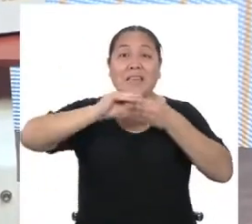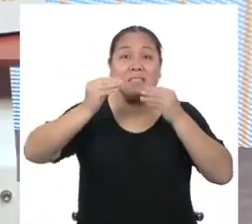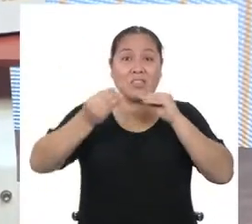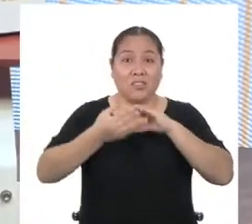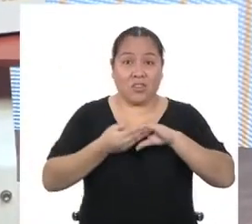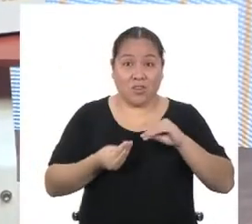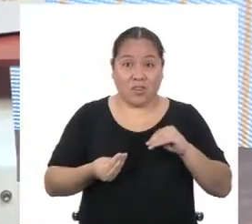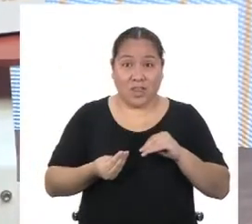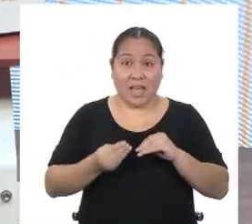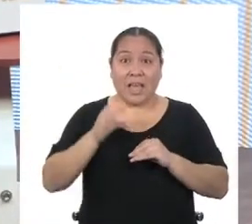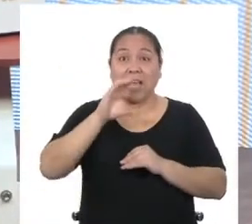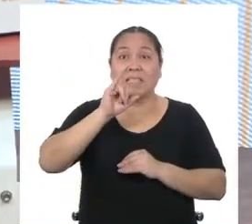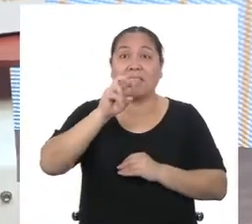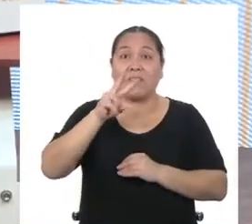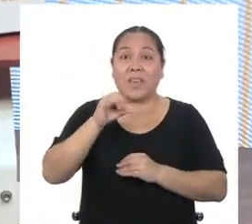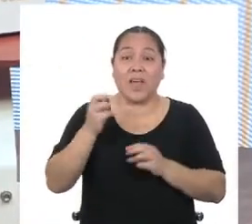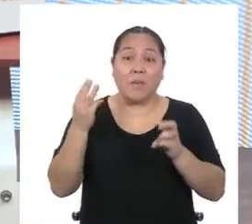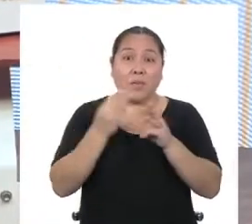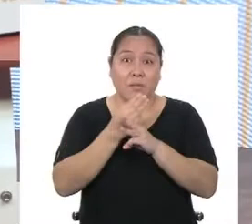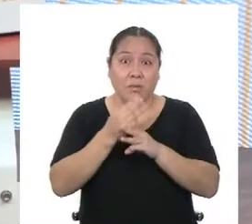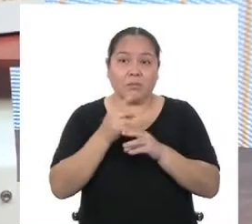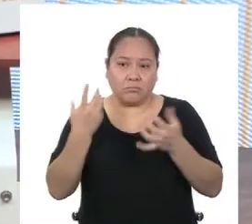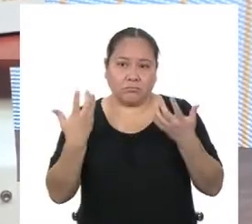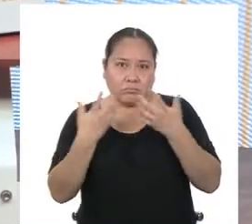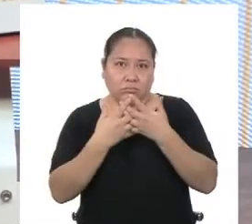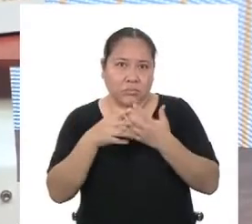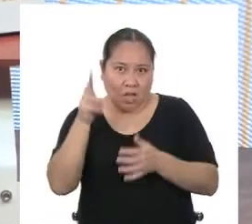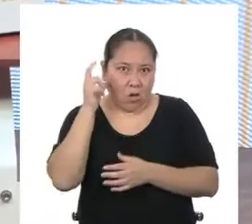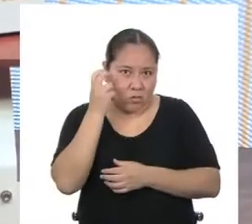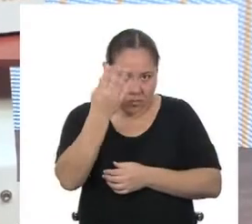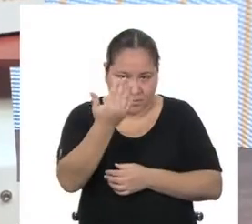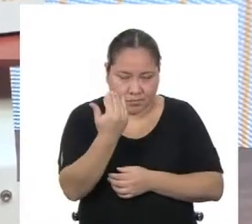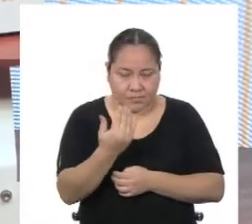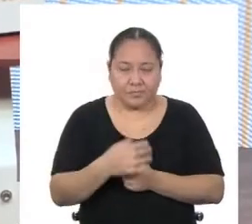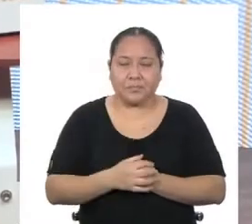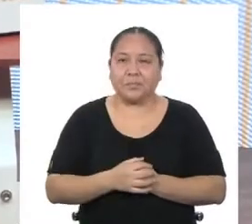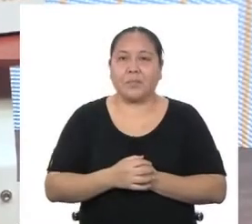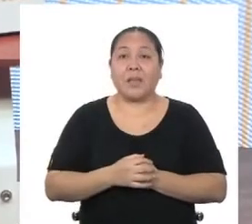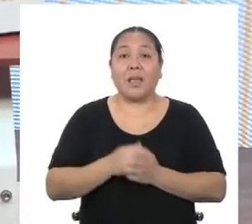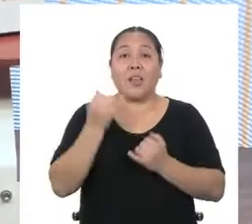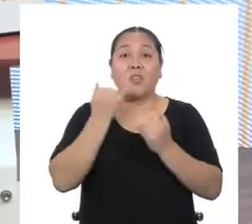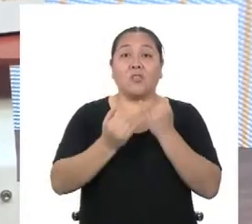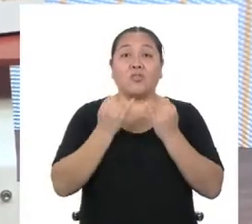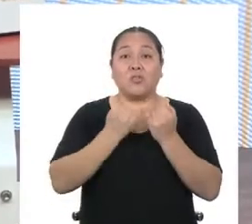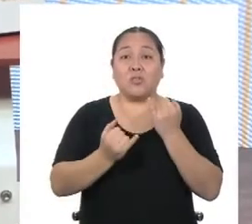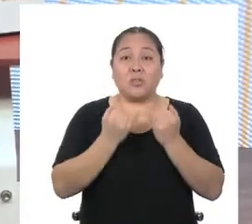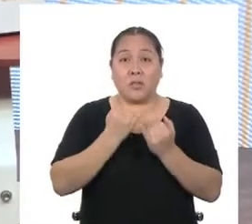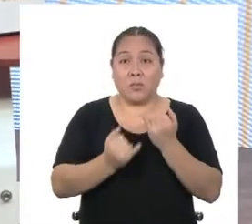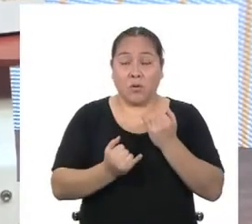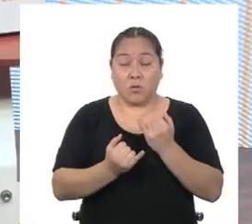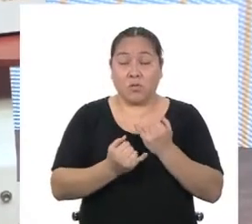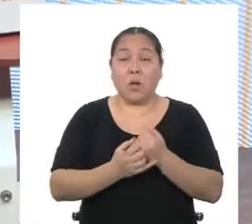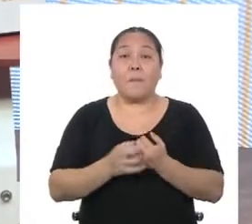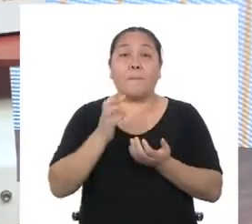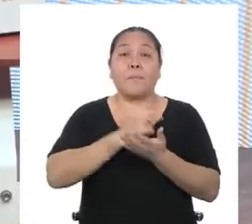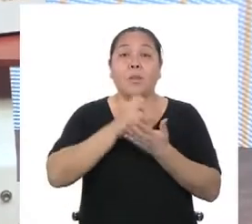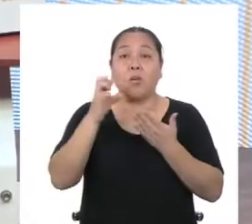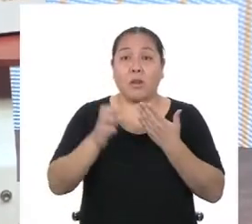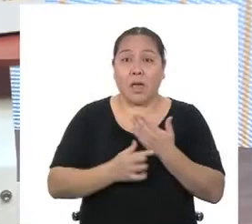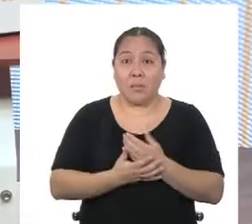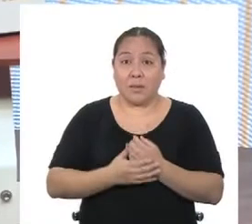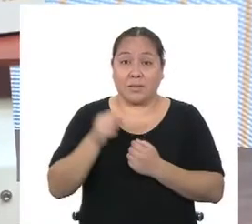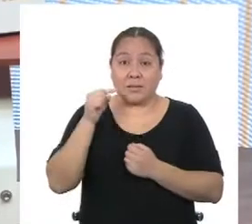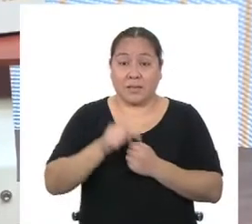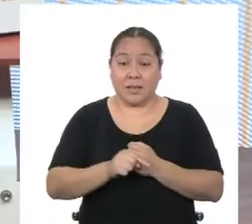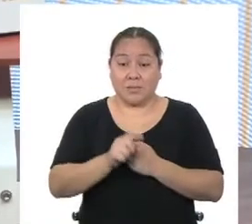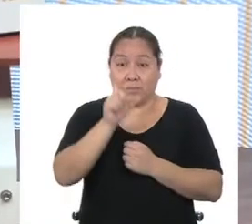cívica y matemática tienen que ver. Escúchenme y lo entenderán. Los últimos programas de DPSC me han motivado muchísimo a